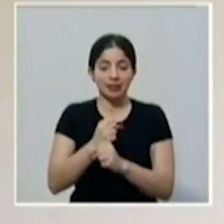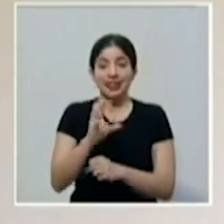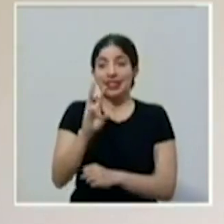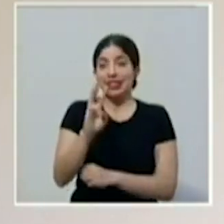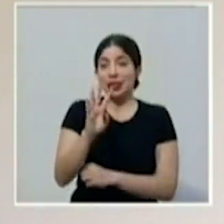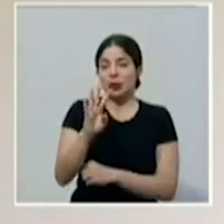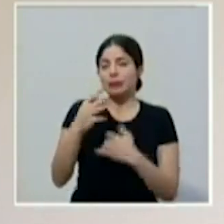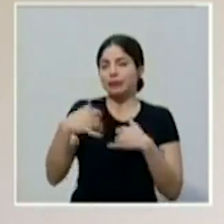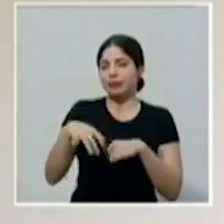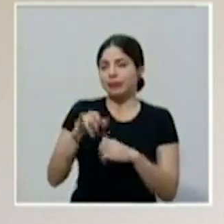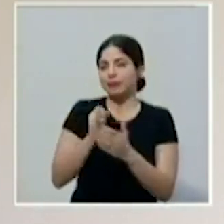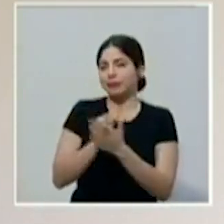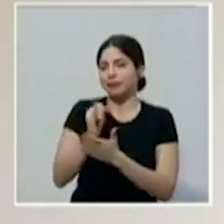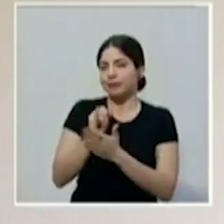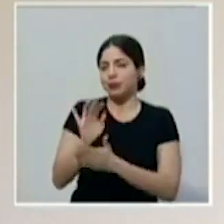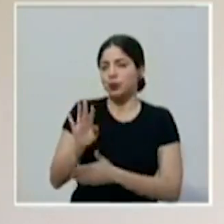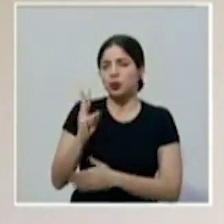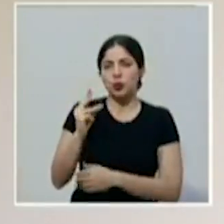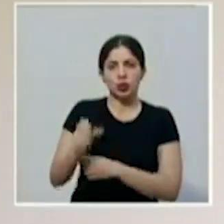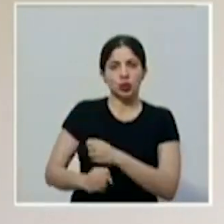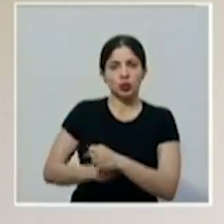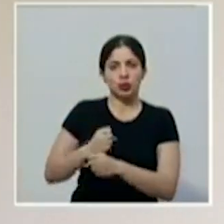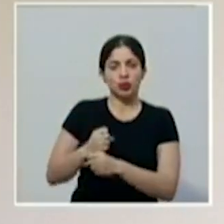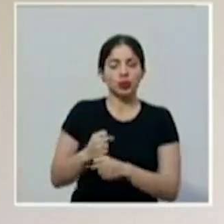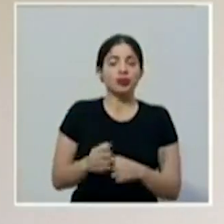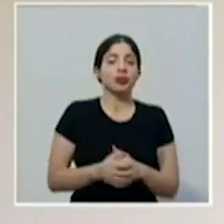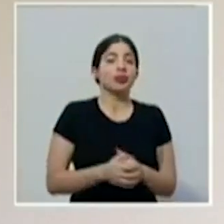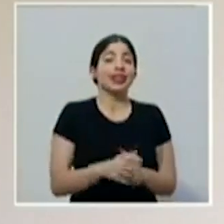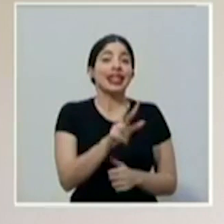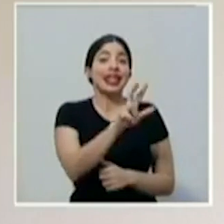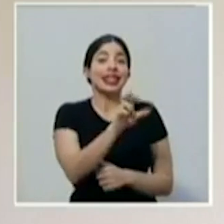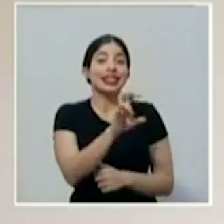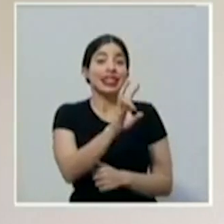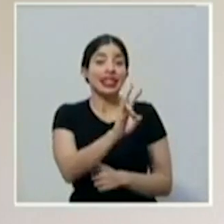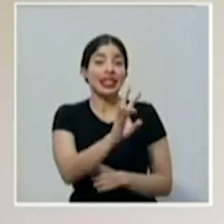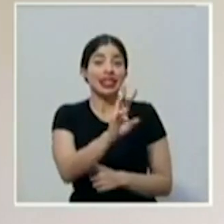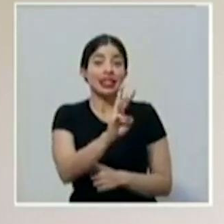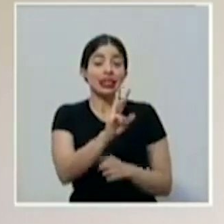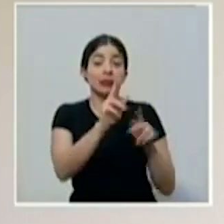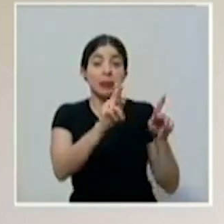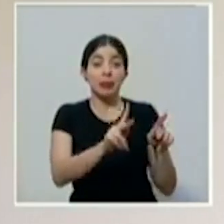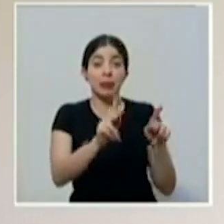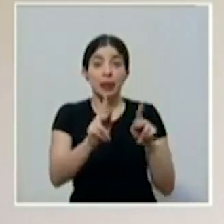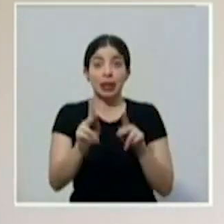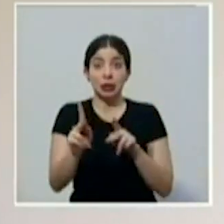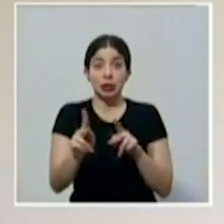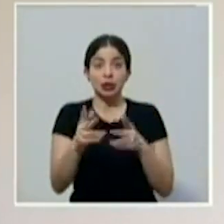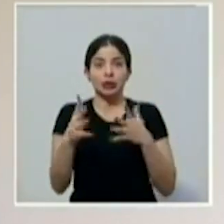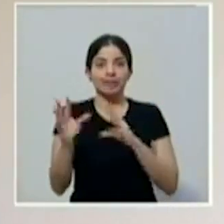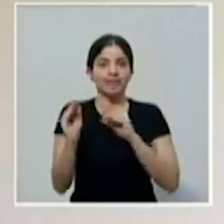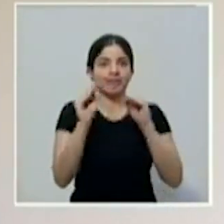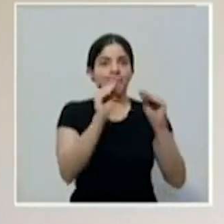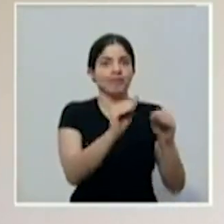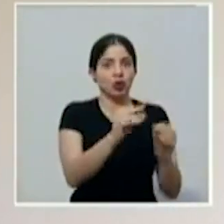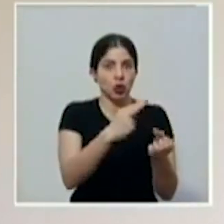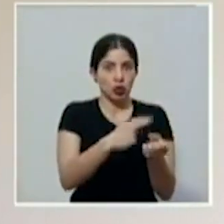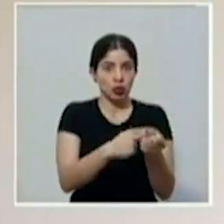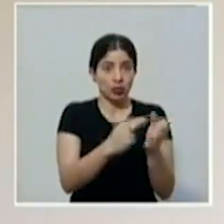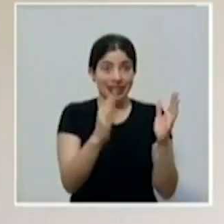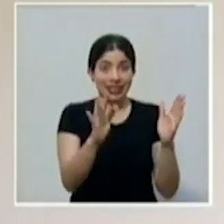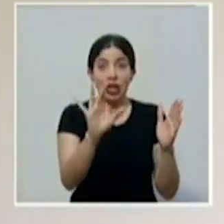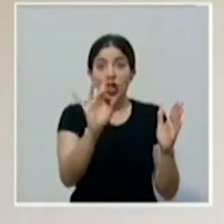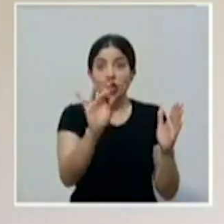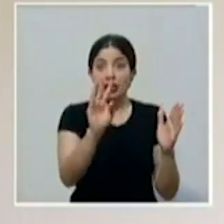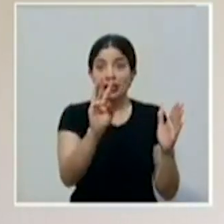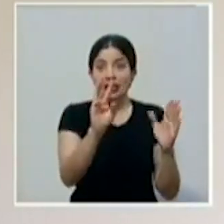se encuentran en proceso de investigación. 376 personas han sido hospitalizadas, 86